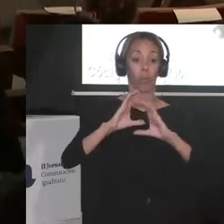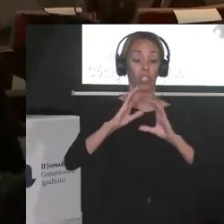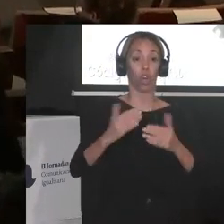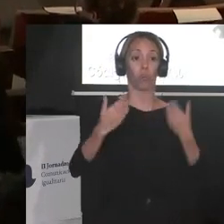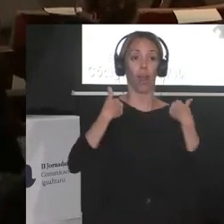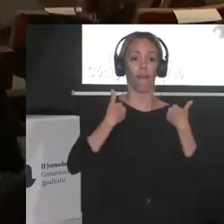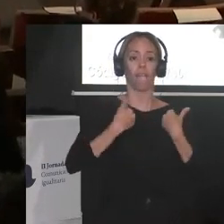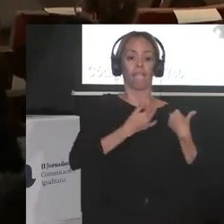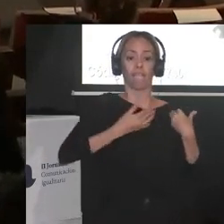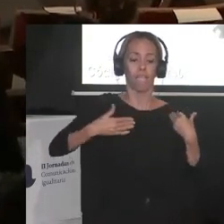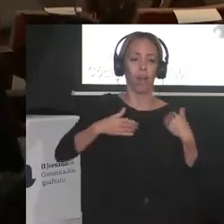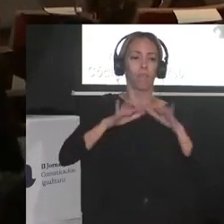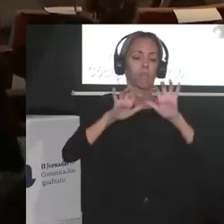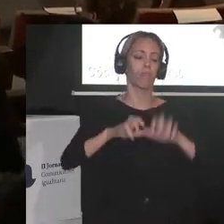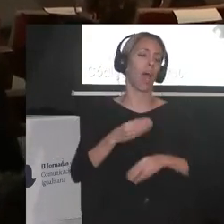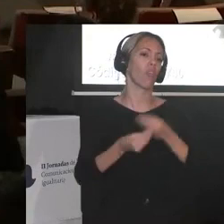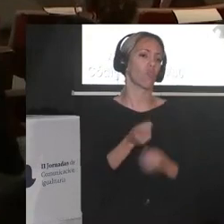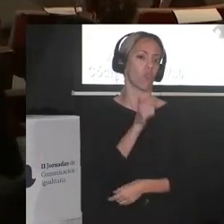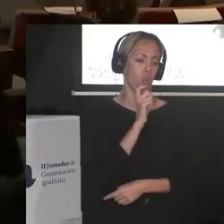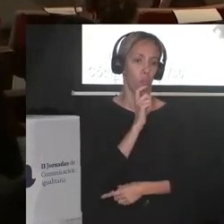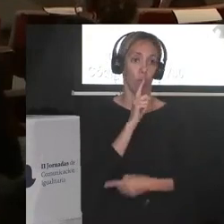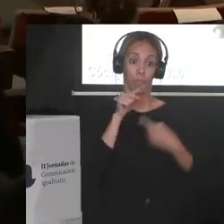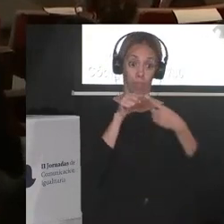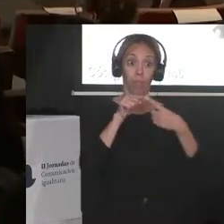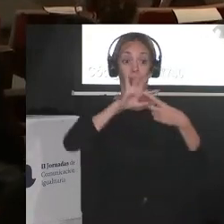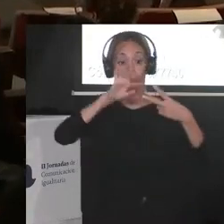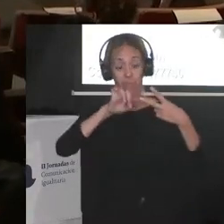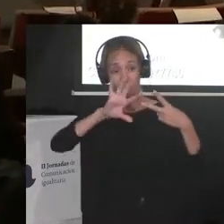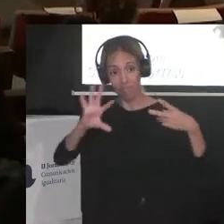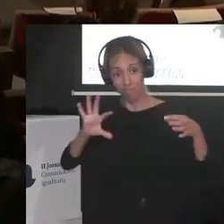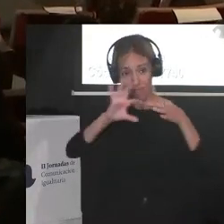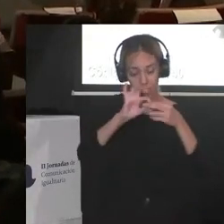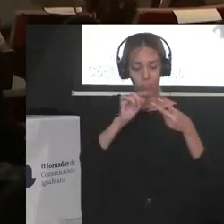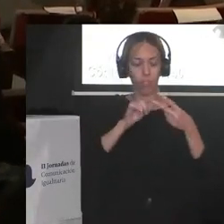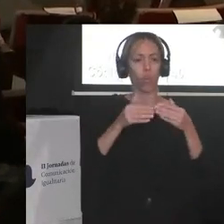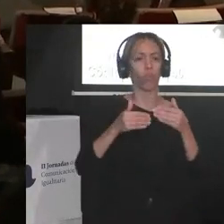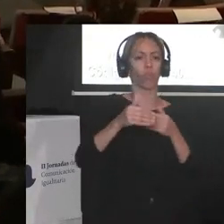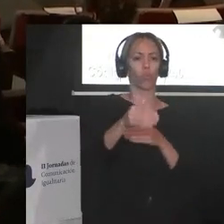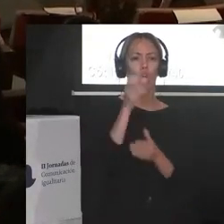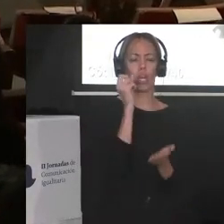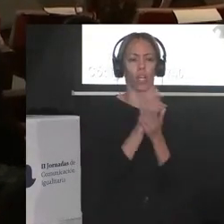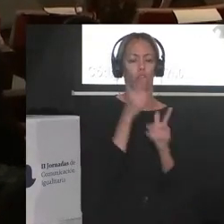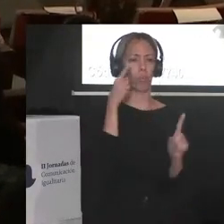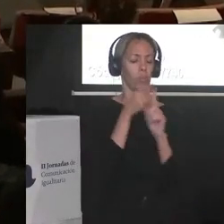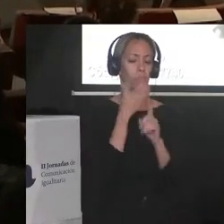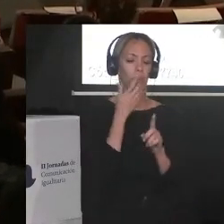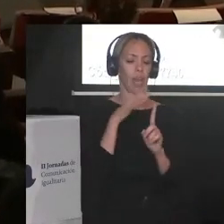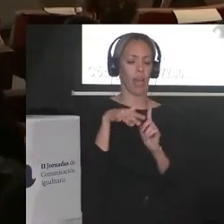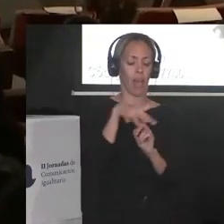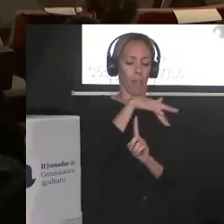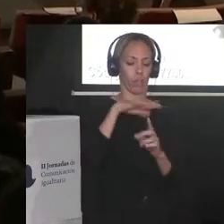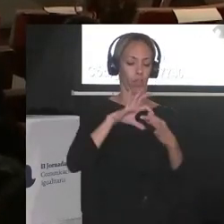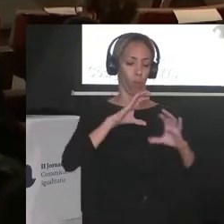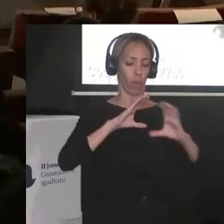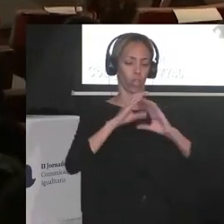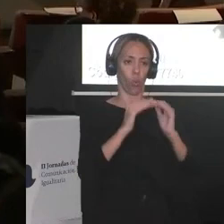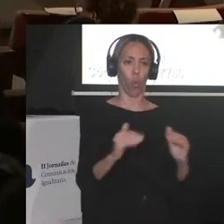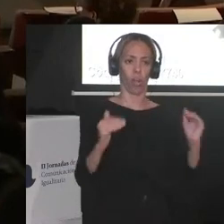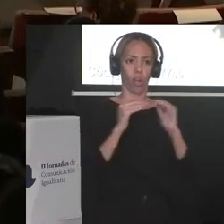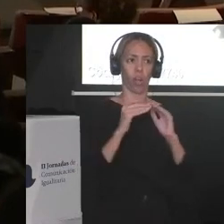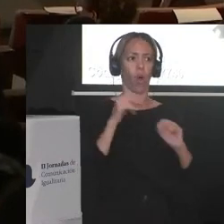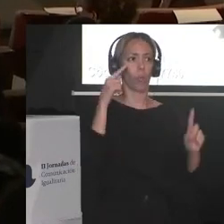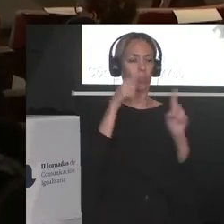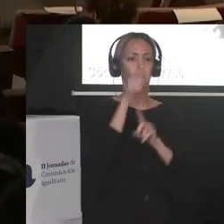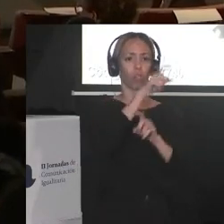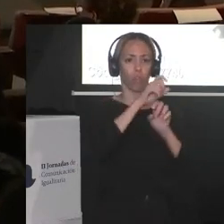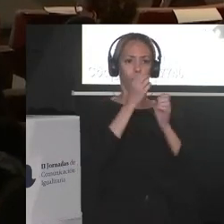y también relacionado con esto preguntan ¿con qué retos futuros nos encontramos en el ámbito de una comunicación igualitaria que llegue a más